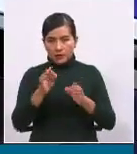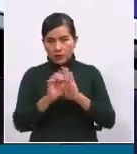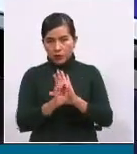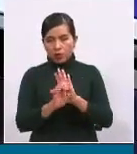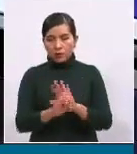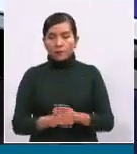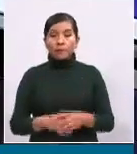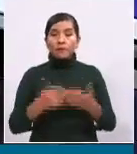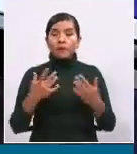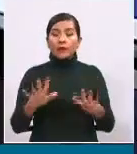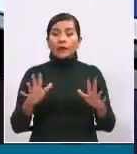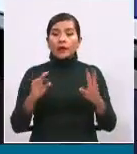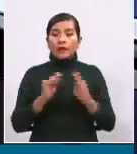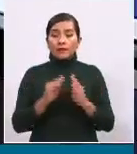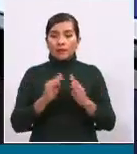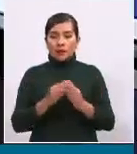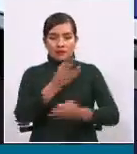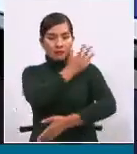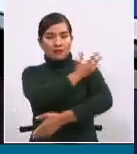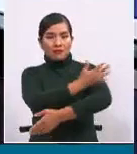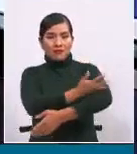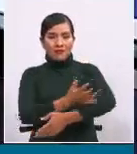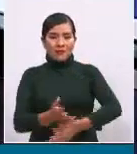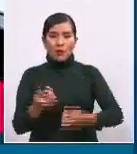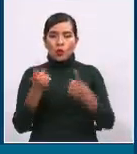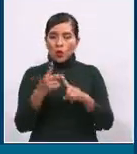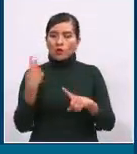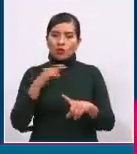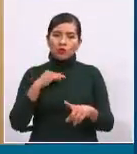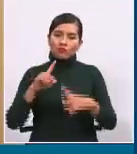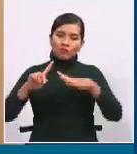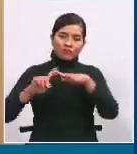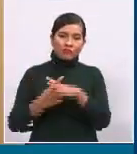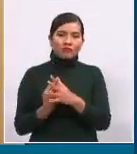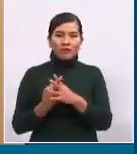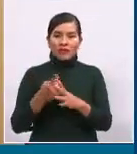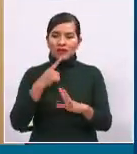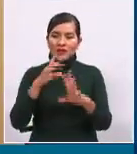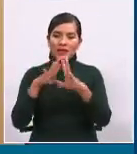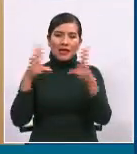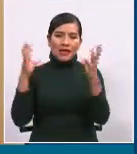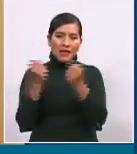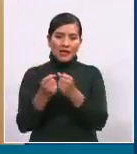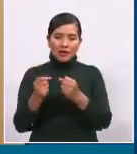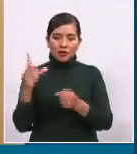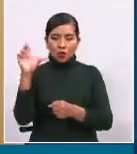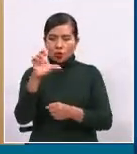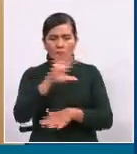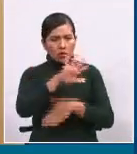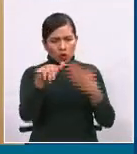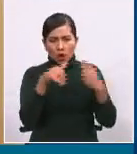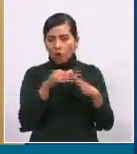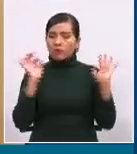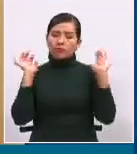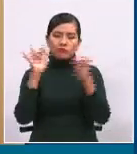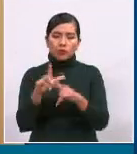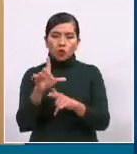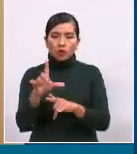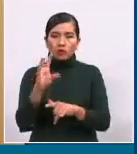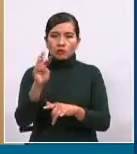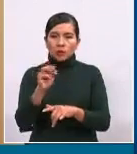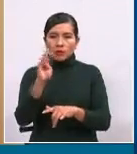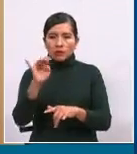el transcurso ya, cuando volvemos a la labor educativa, se va a detectar algún contagio. Entonces, cuando se